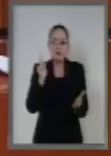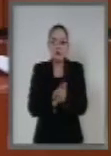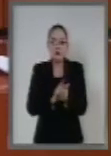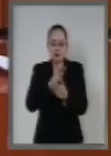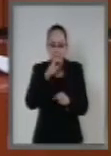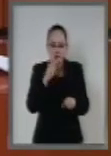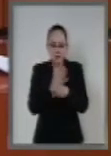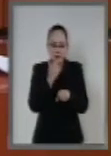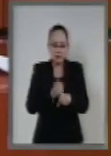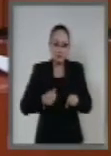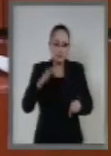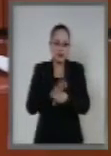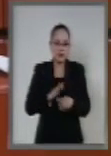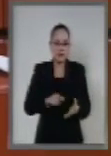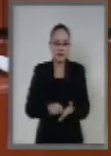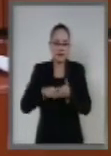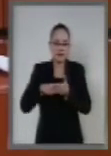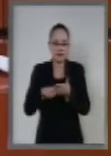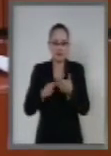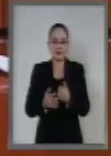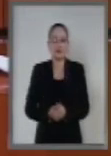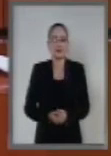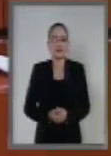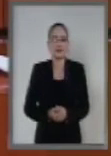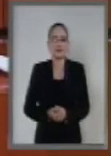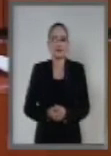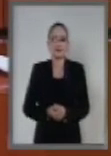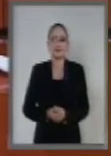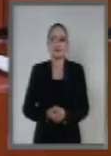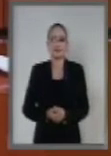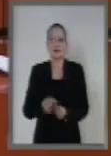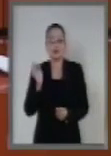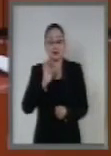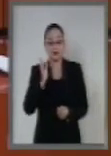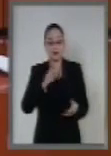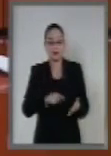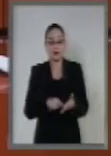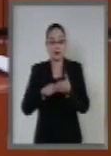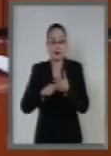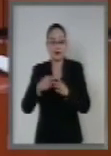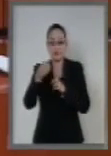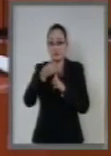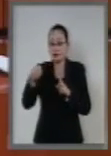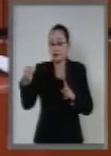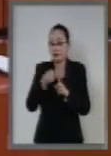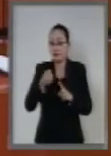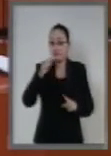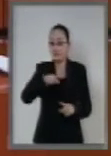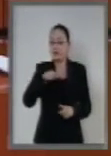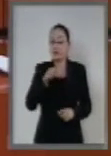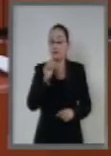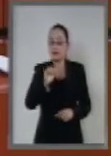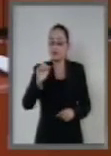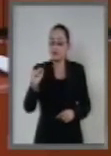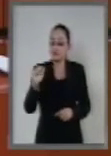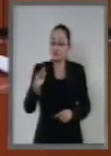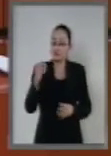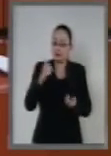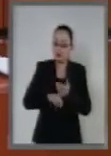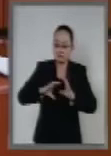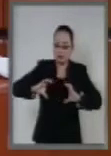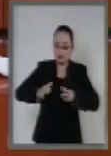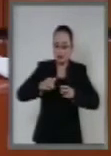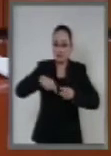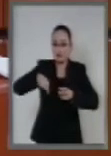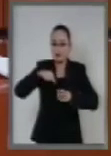de Responsabilidades Administrativas. En cuanto a la integración y organización de la Auditoría Superior de la Federación, es